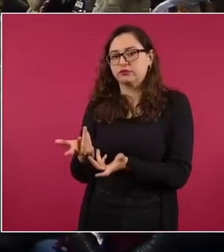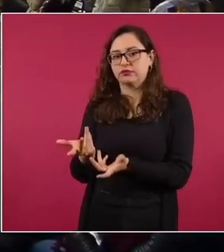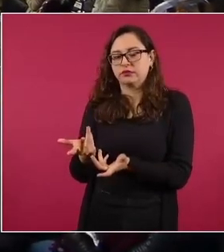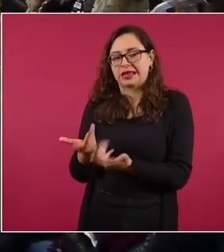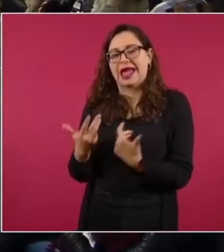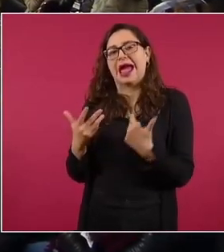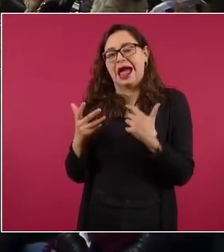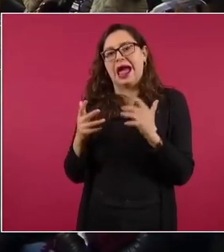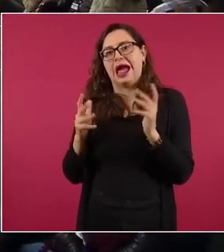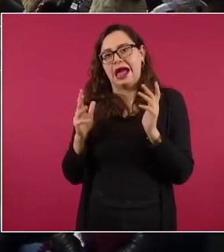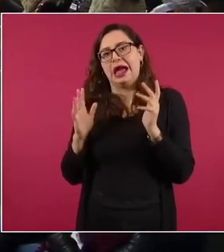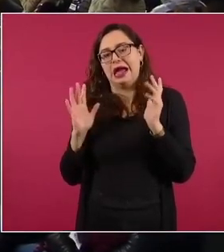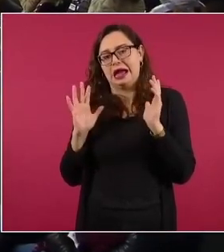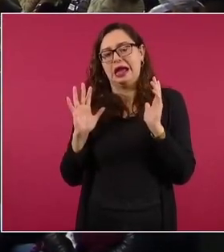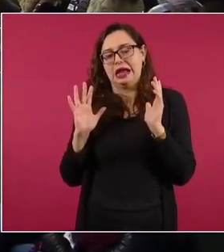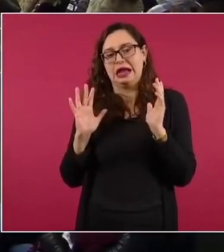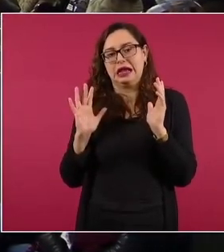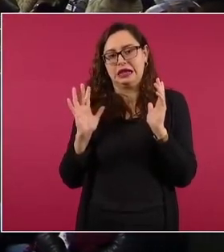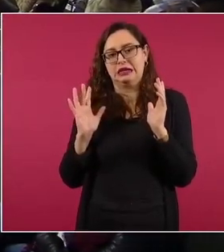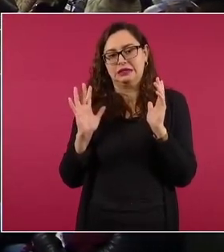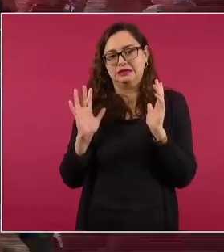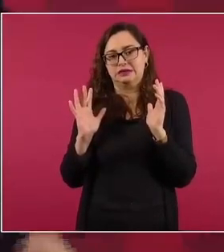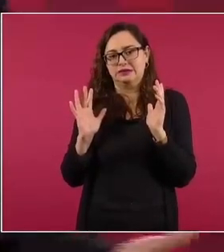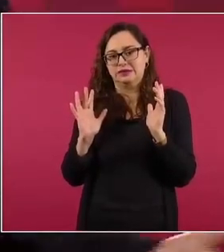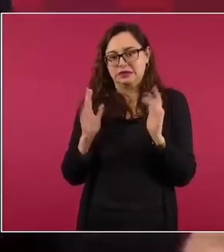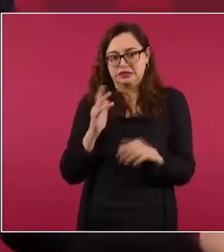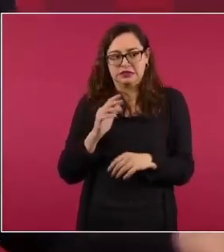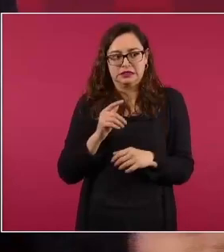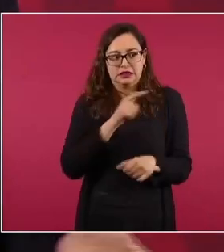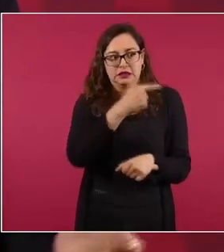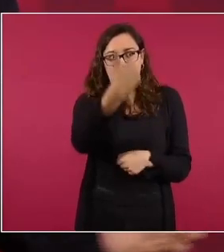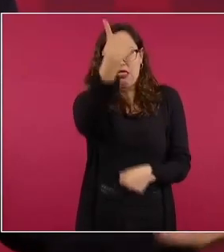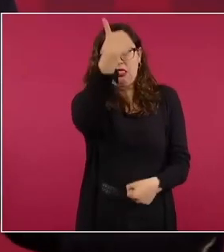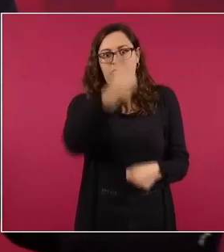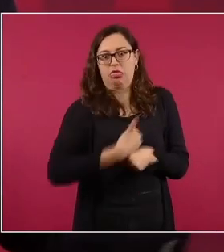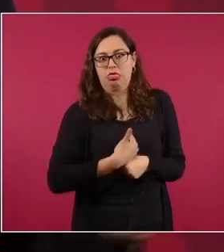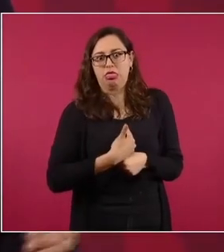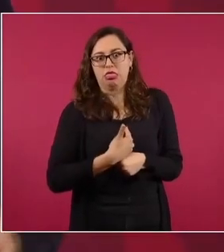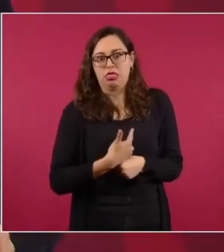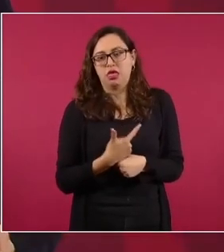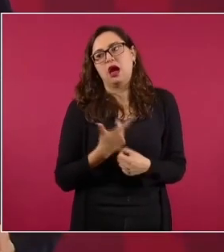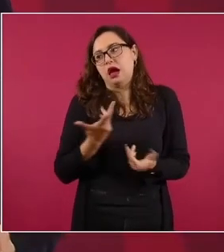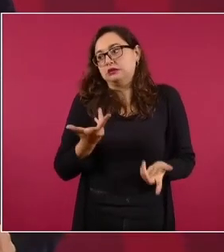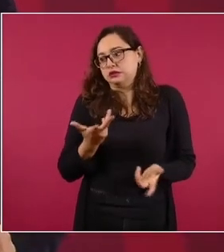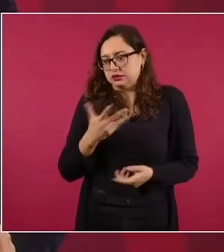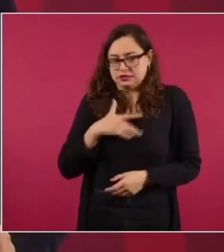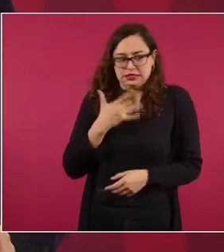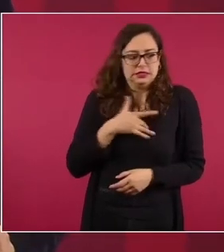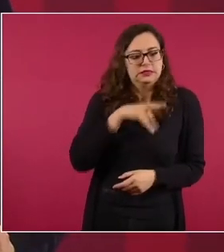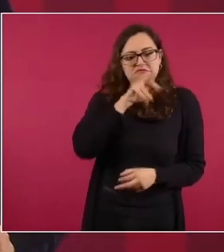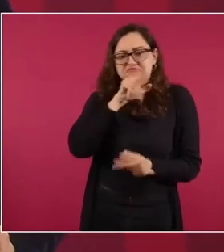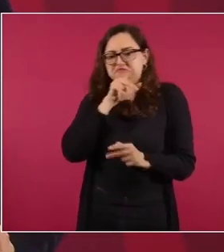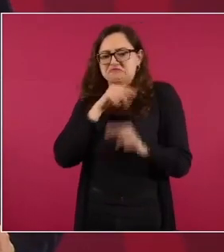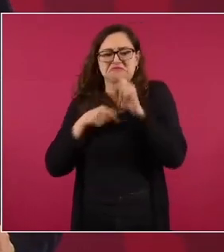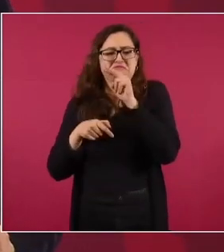entonces, pues sí. O